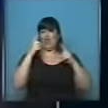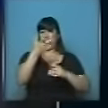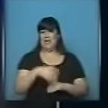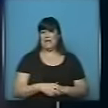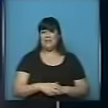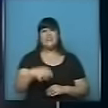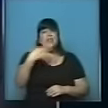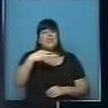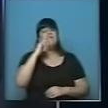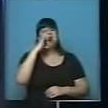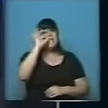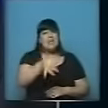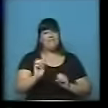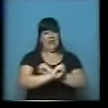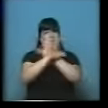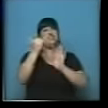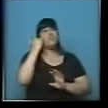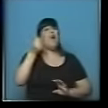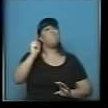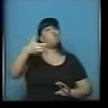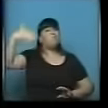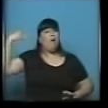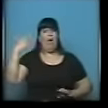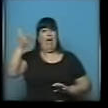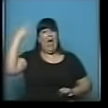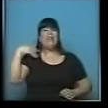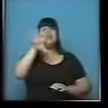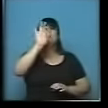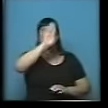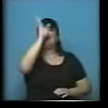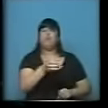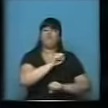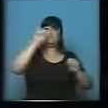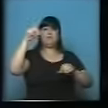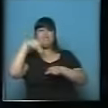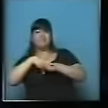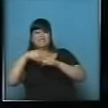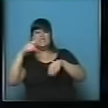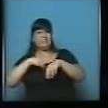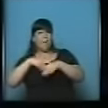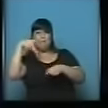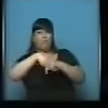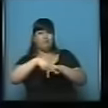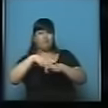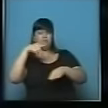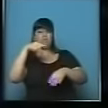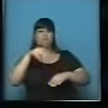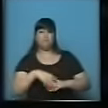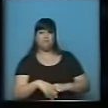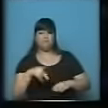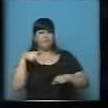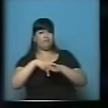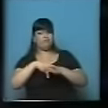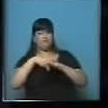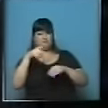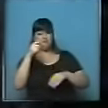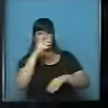Tengan claro, esto ya pasó cuando se devalúa el 50%. Su tiempo, tiempo Daniel Scioli, su tiempo